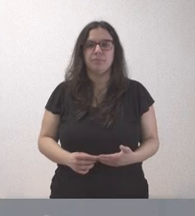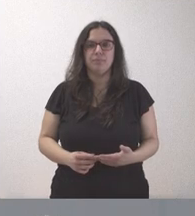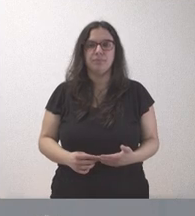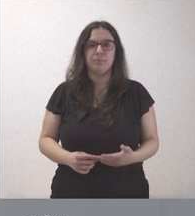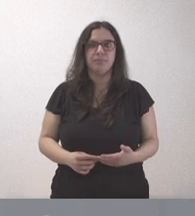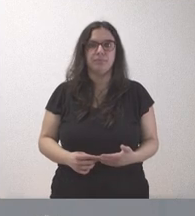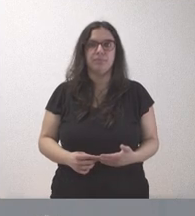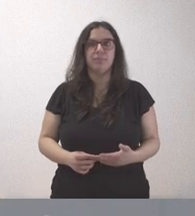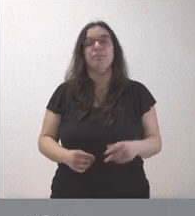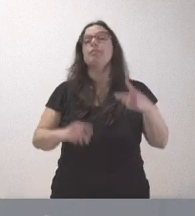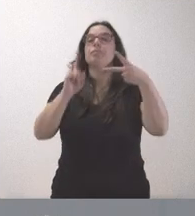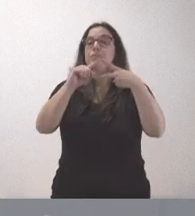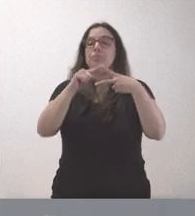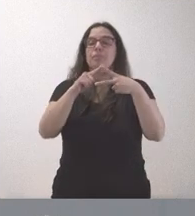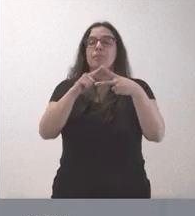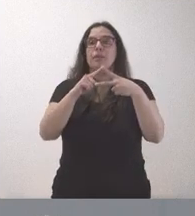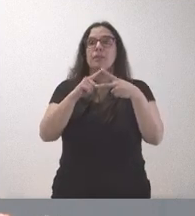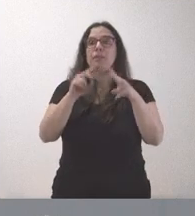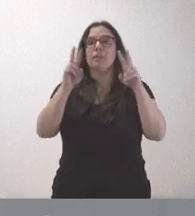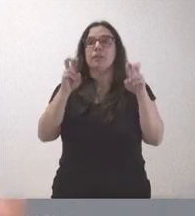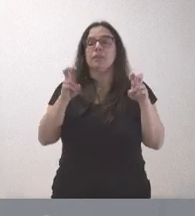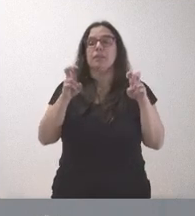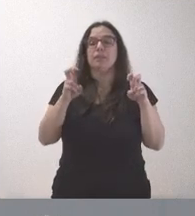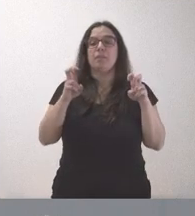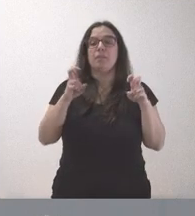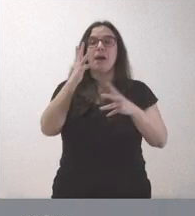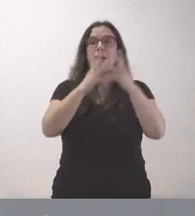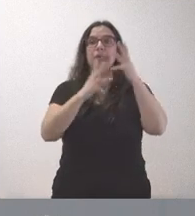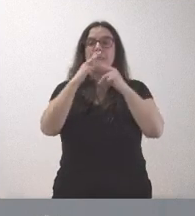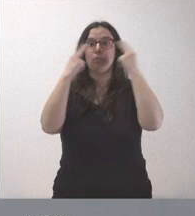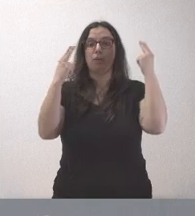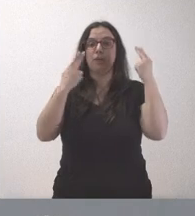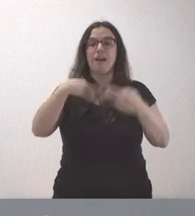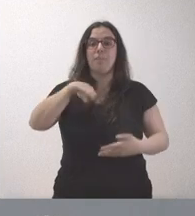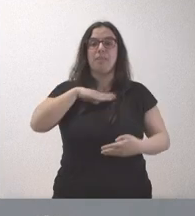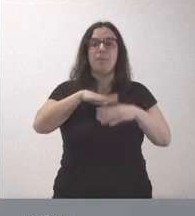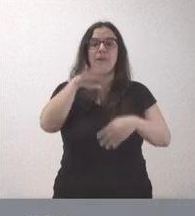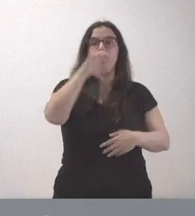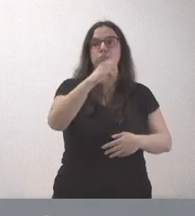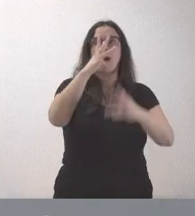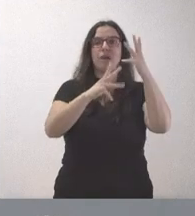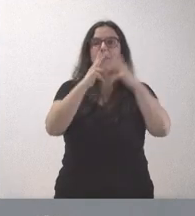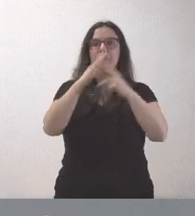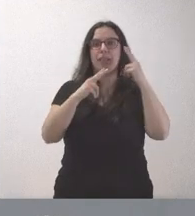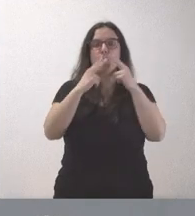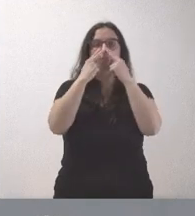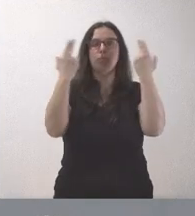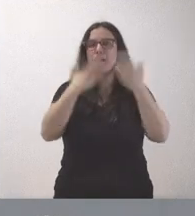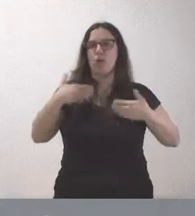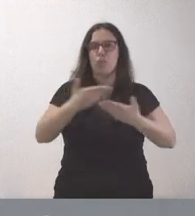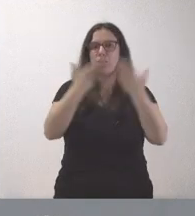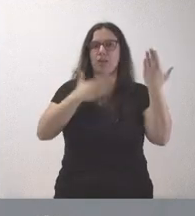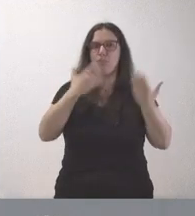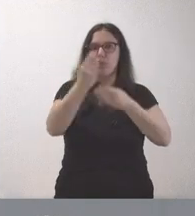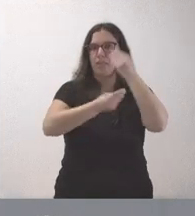El primer asunto es que usted plantea la capacidad expropiatoria de las administraciones públicas corresponde a cualquier administración de ámbito territorial y, por tanto,